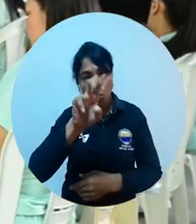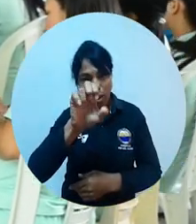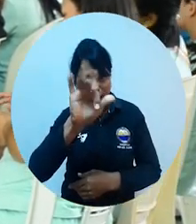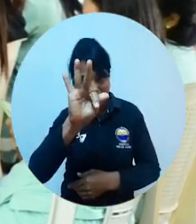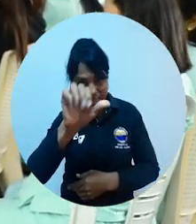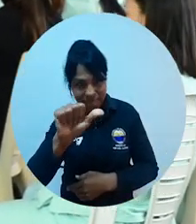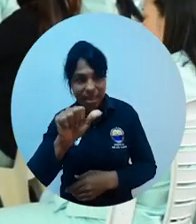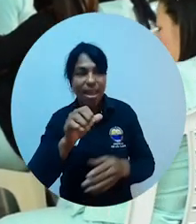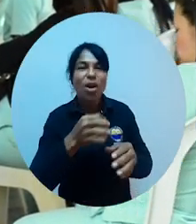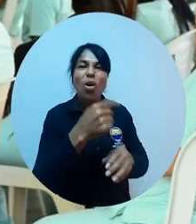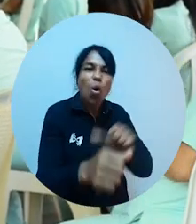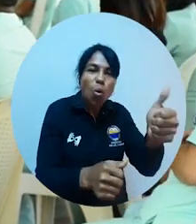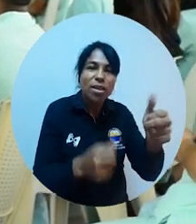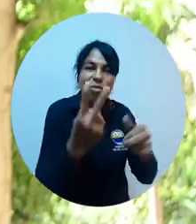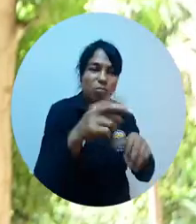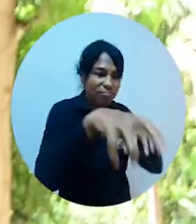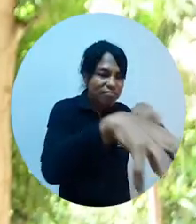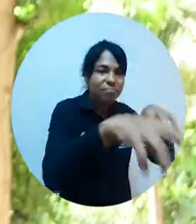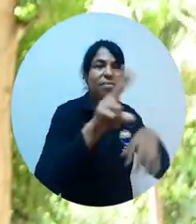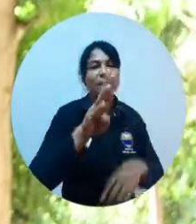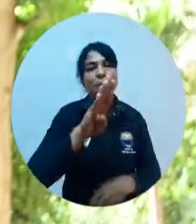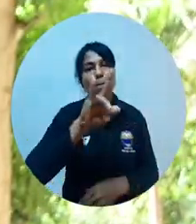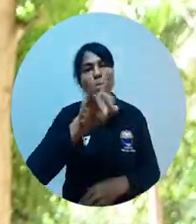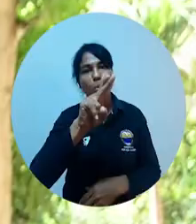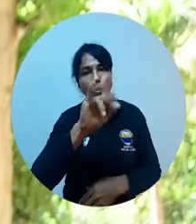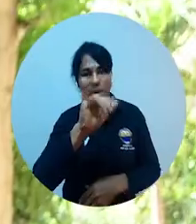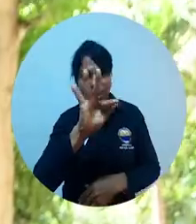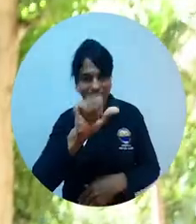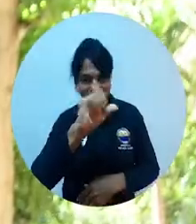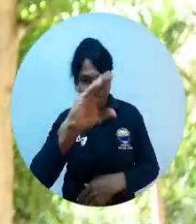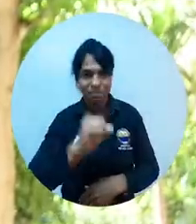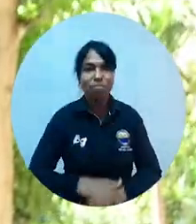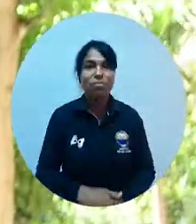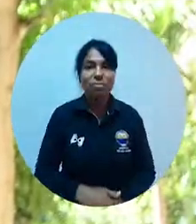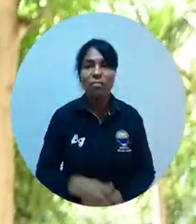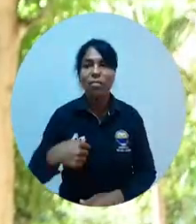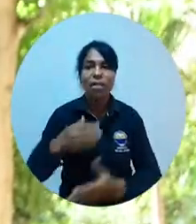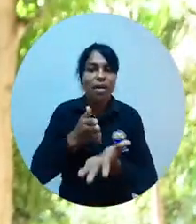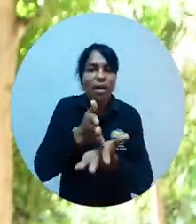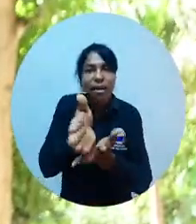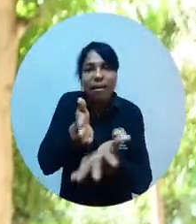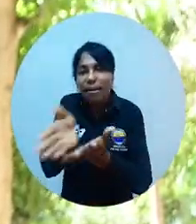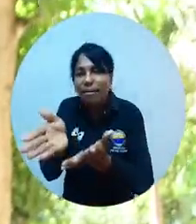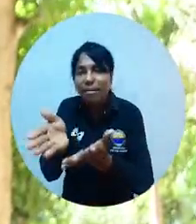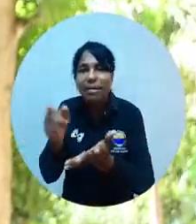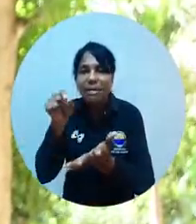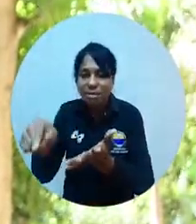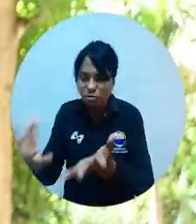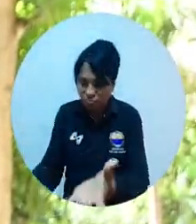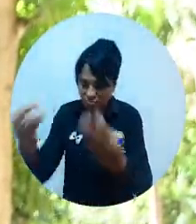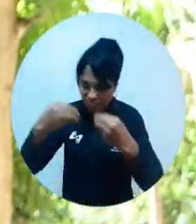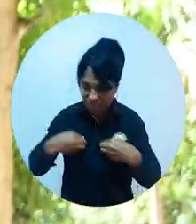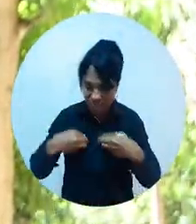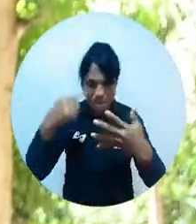sedes de la institución educativa de Buritaca. El entrar en alguna carrera con la pertenencia que tiene la nuestra nos ha dotado de